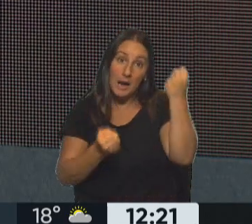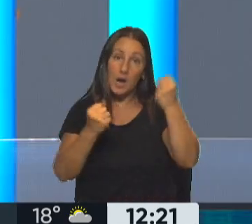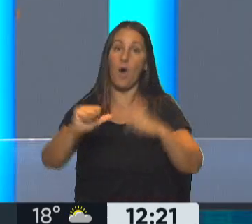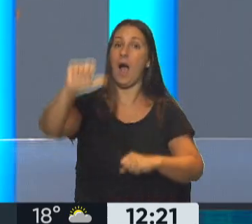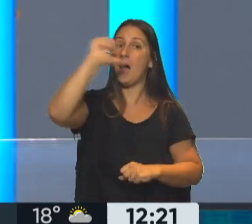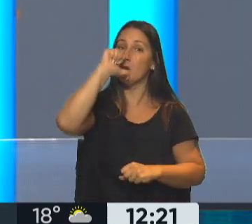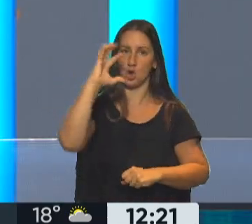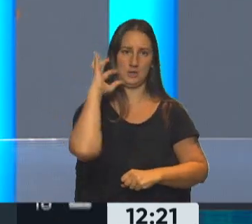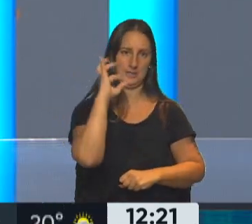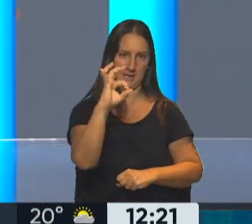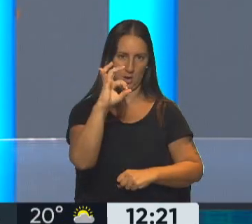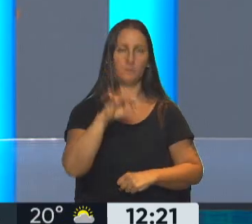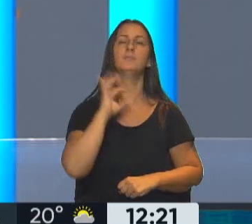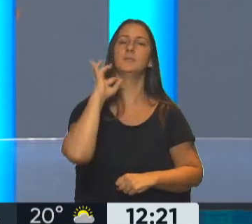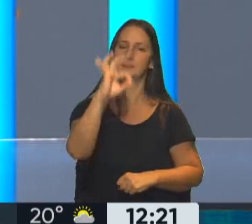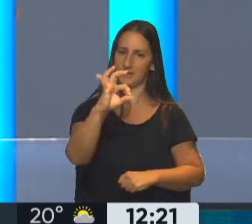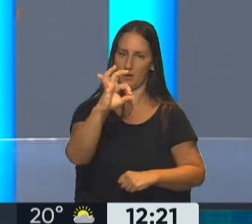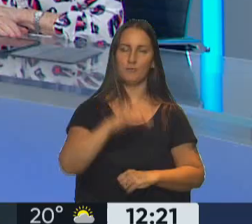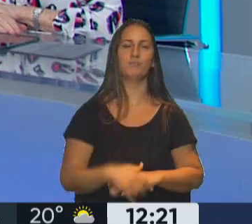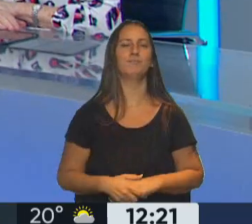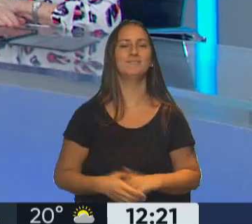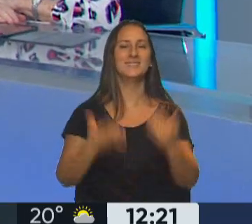alcohol al volante. Cero, cero, cero. Muchas gracias. A vos.